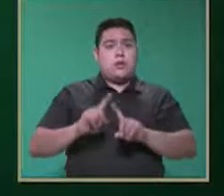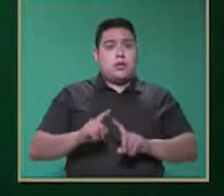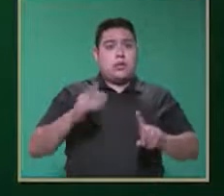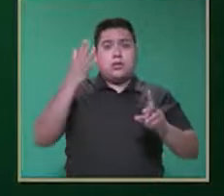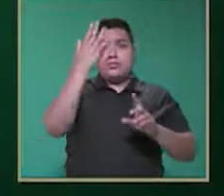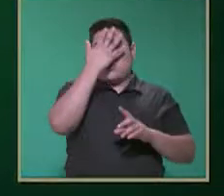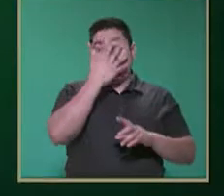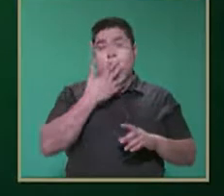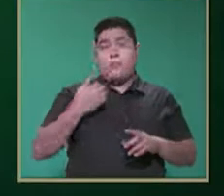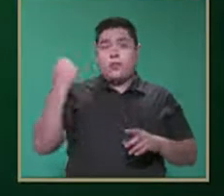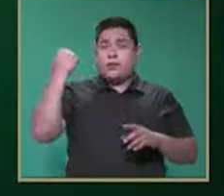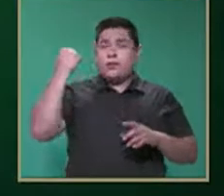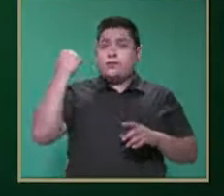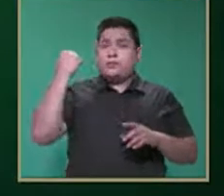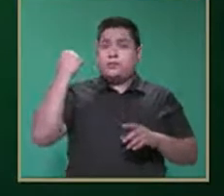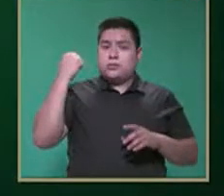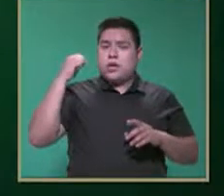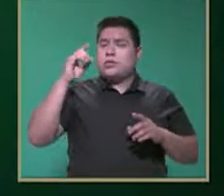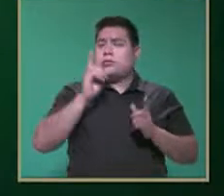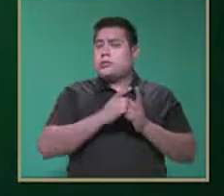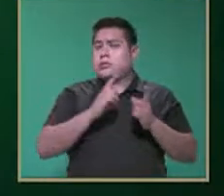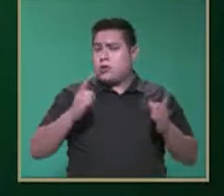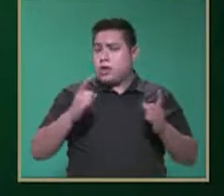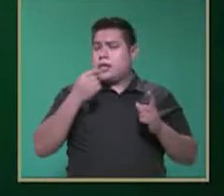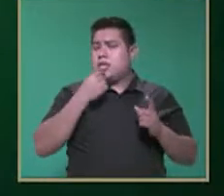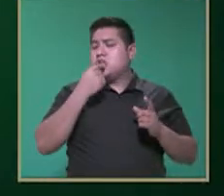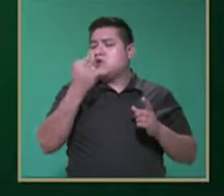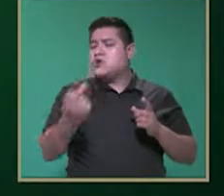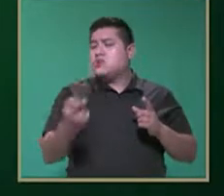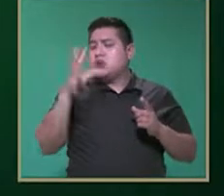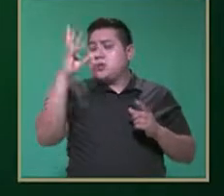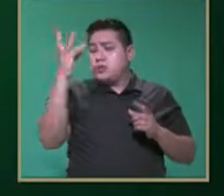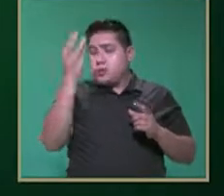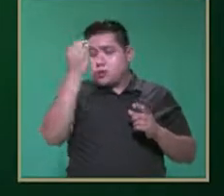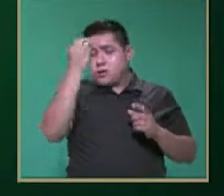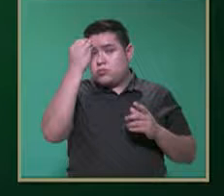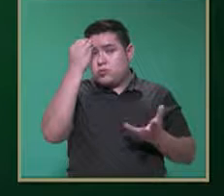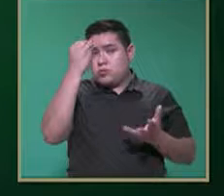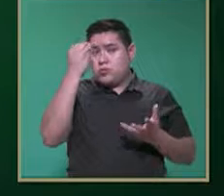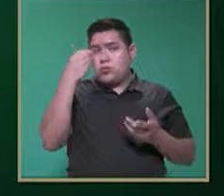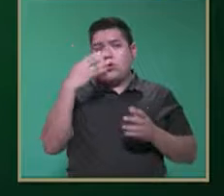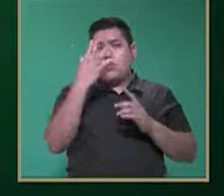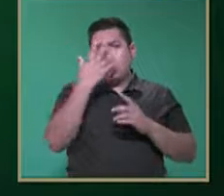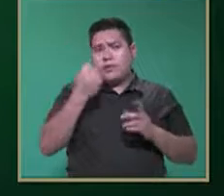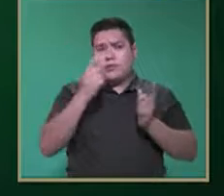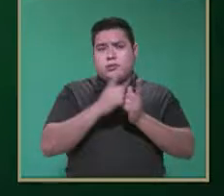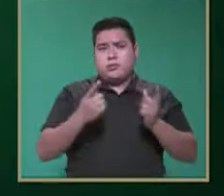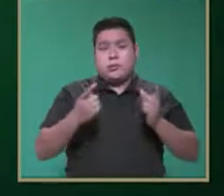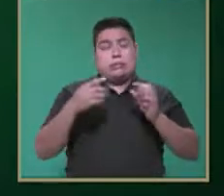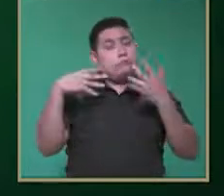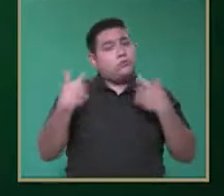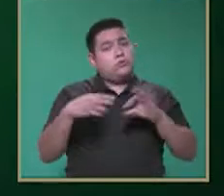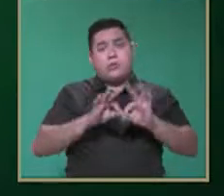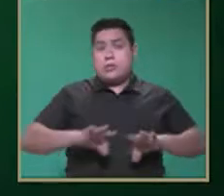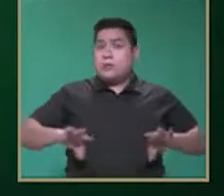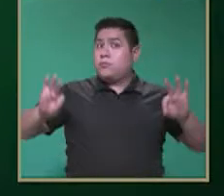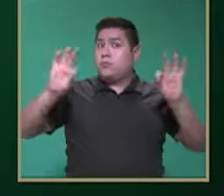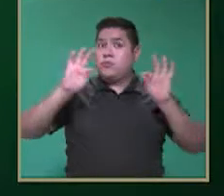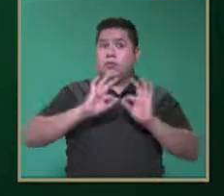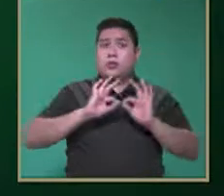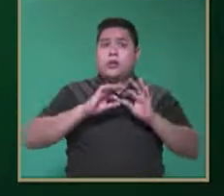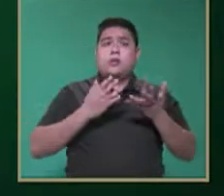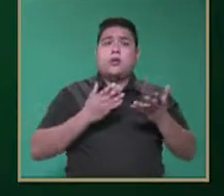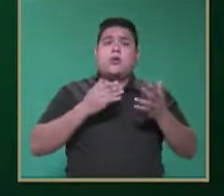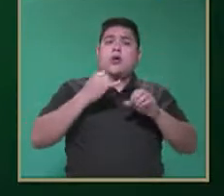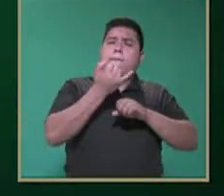en niños con trastorno del espectro autista debe ser una de nuestras prioridades. Según un